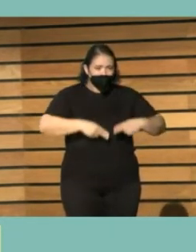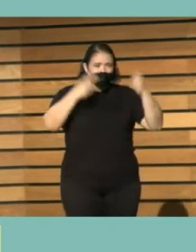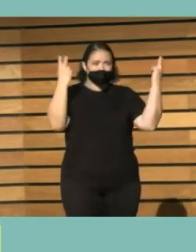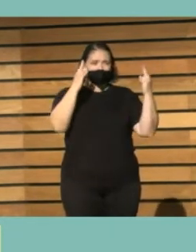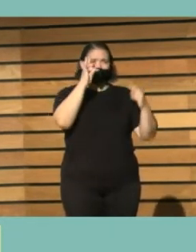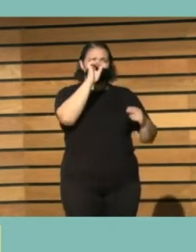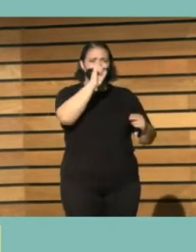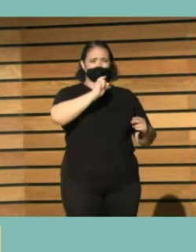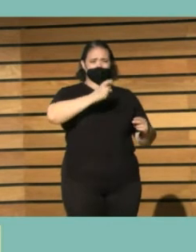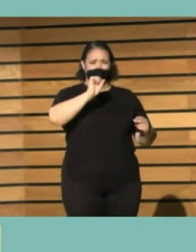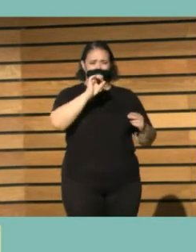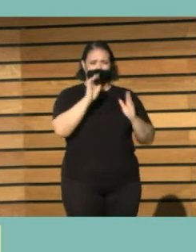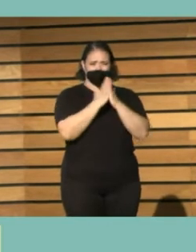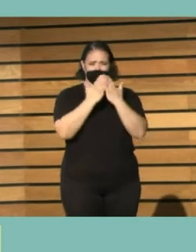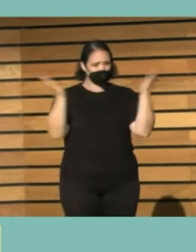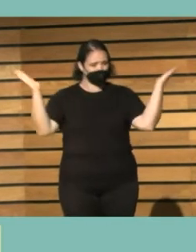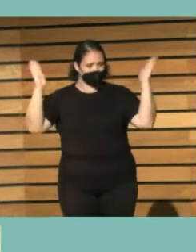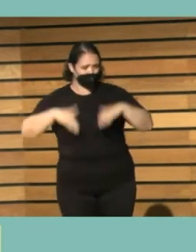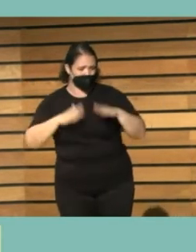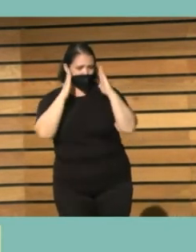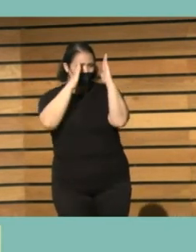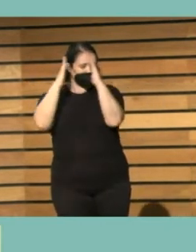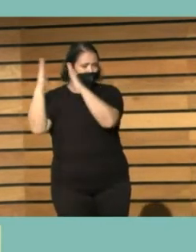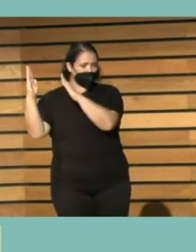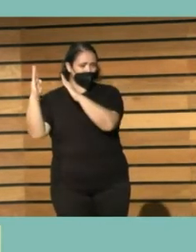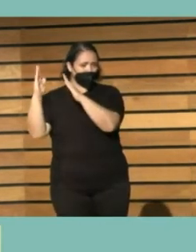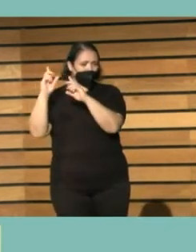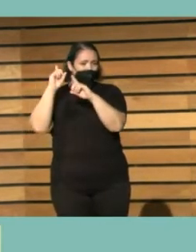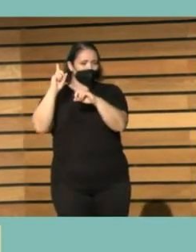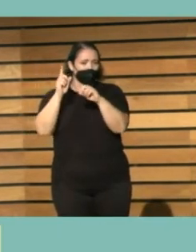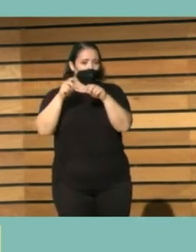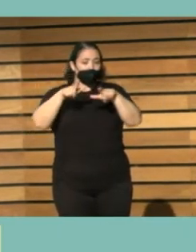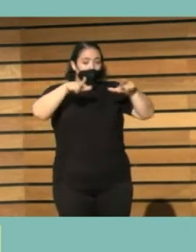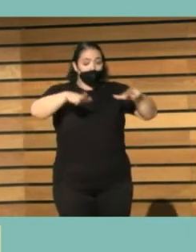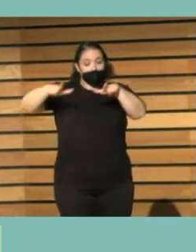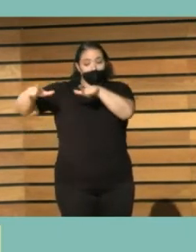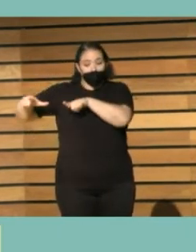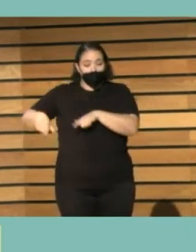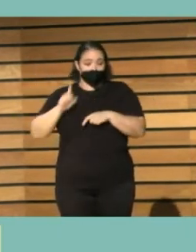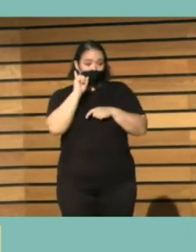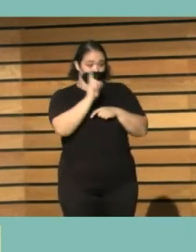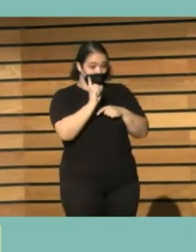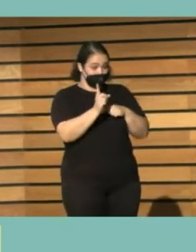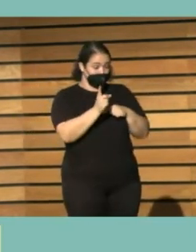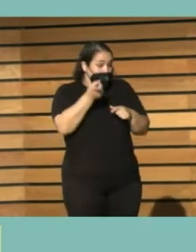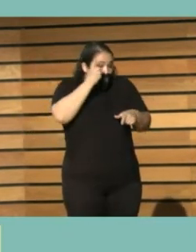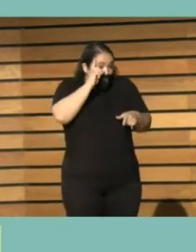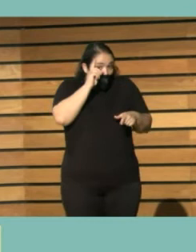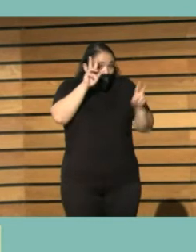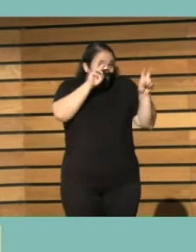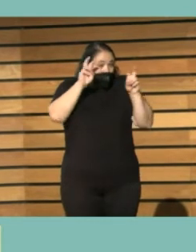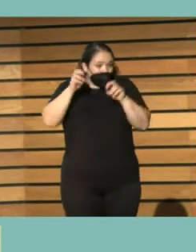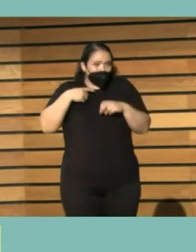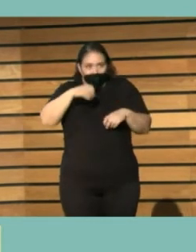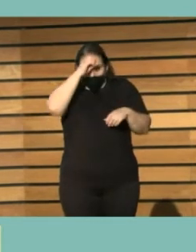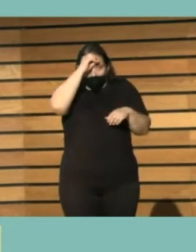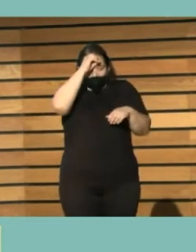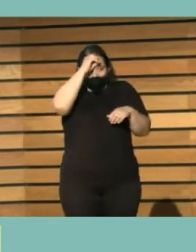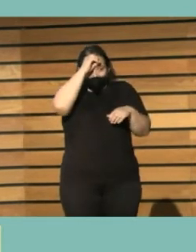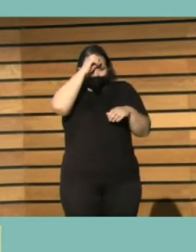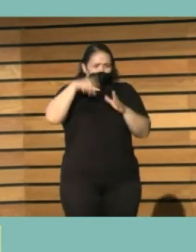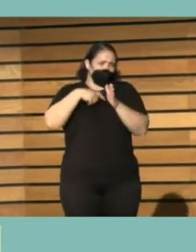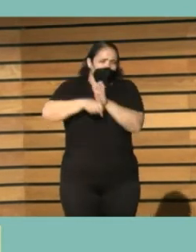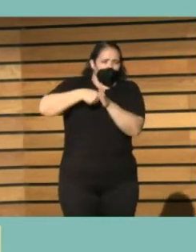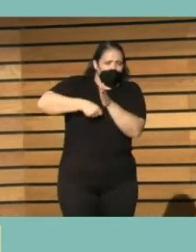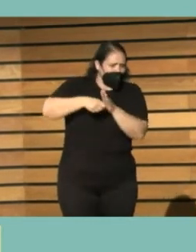sin libros y que entonces las bibliotecas lo único que harían serían ceder espacios en fin una serie de temas ahora voy a abordar un poco el rollo